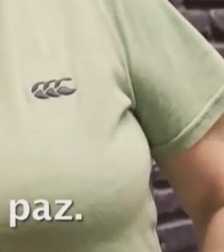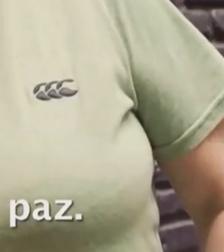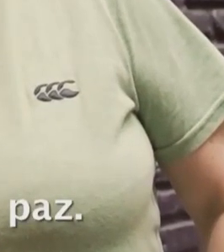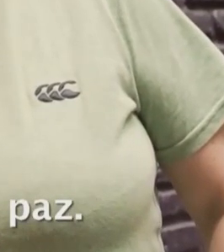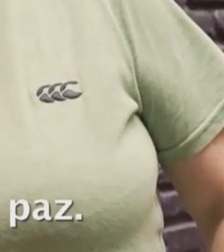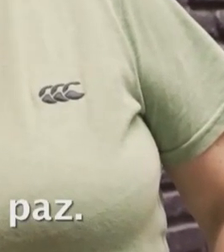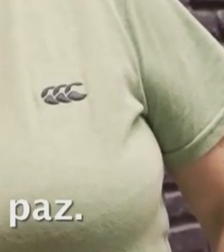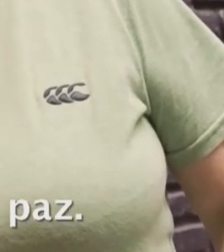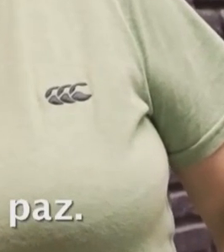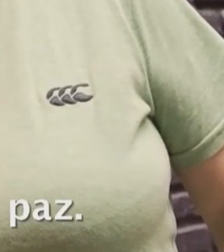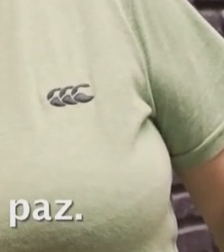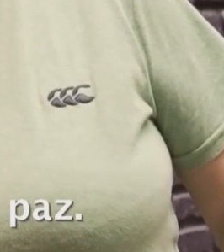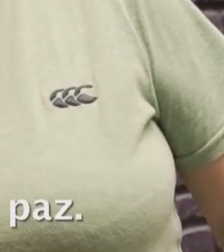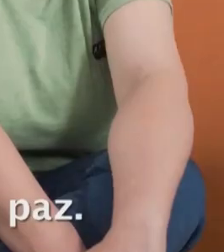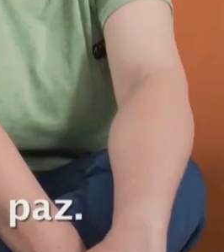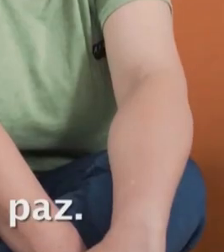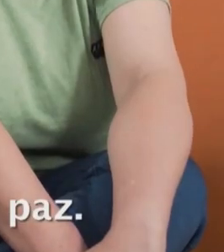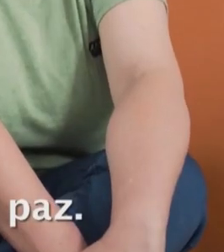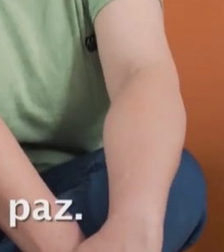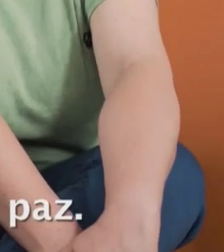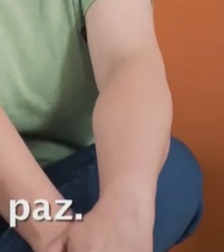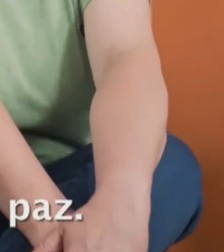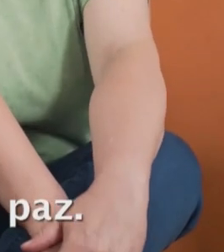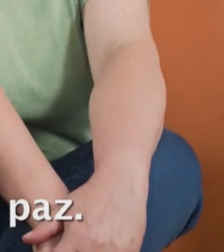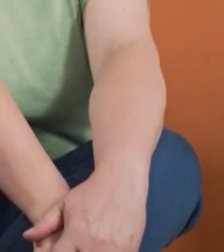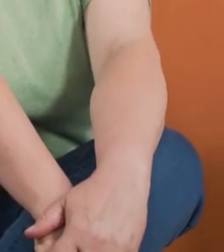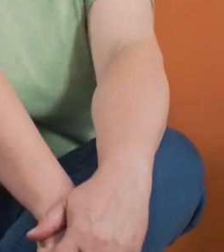Para mi historia, digo, ahora ya puedo morirme en paz.